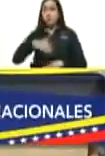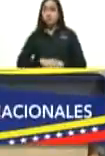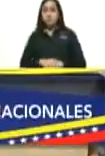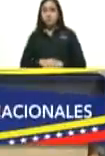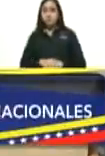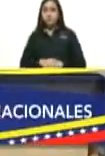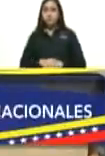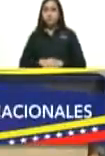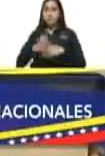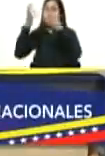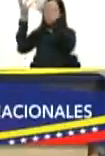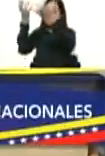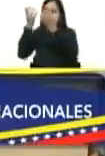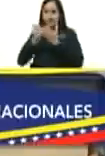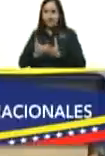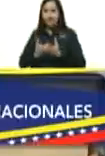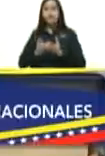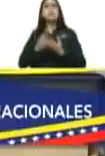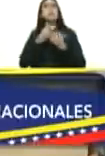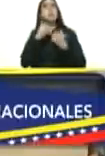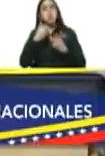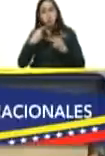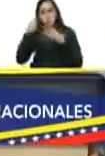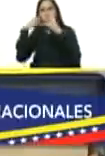transportarlo a varios países